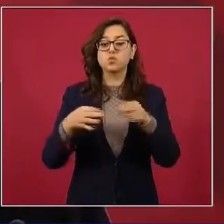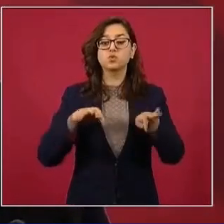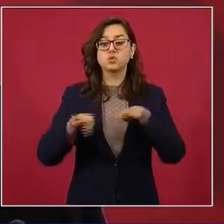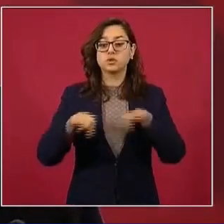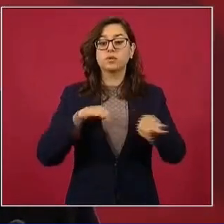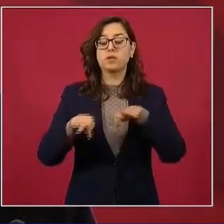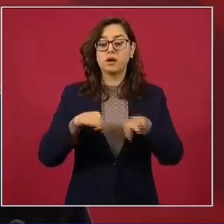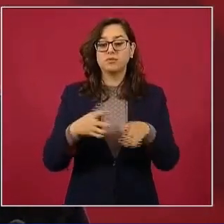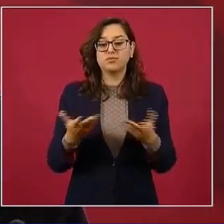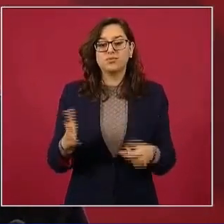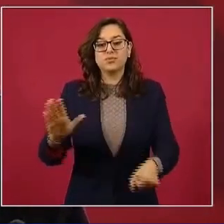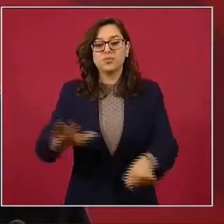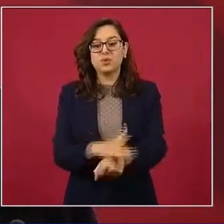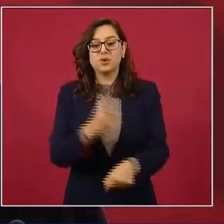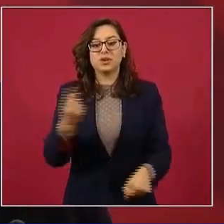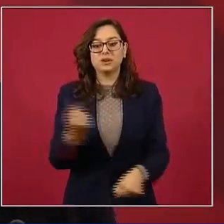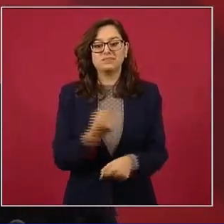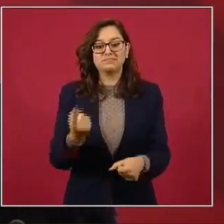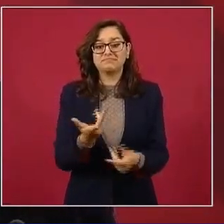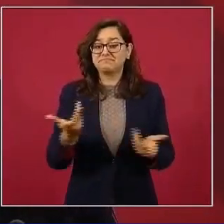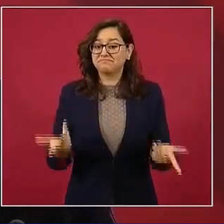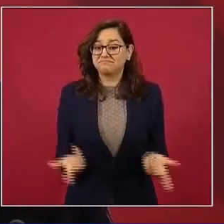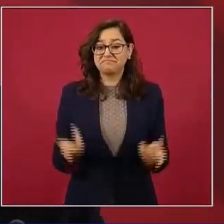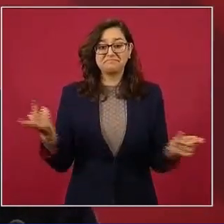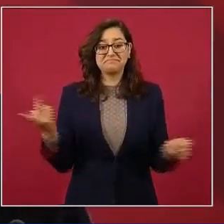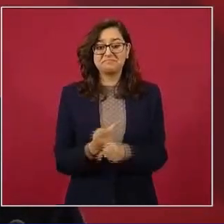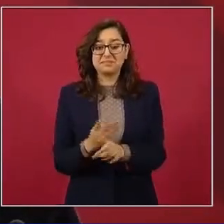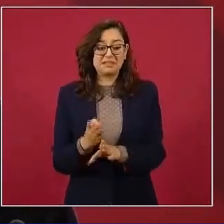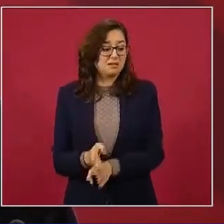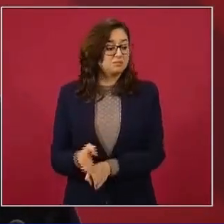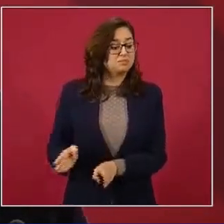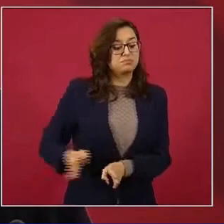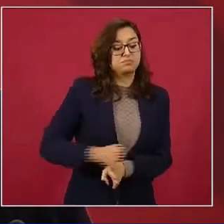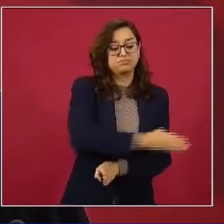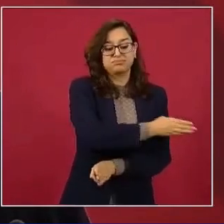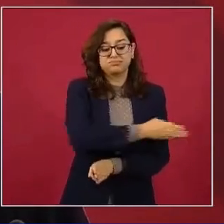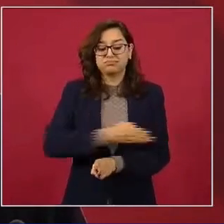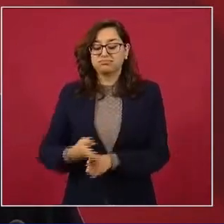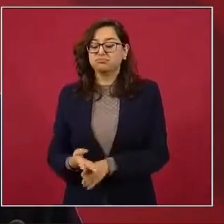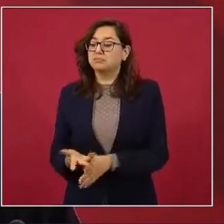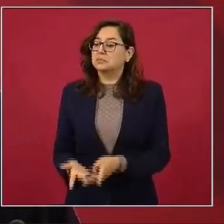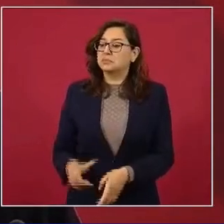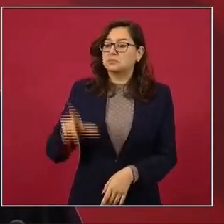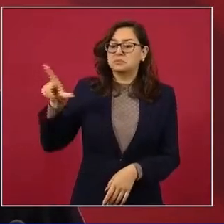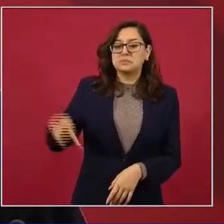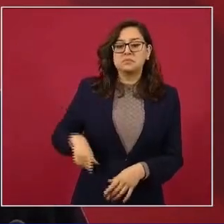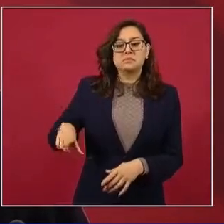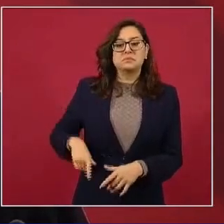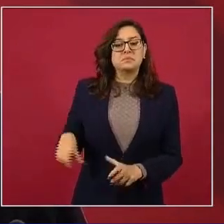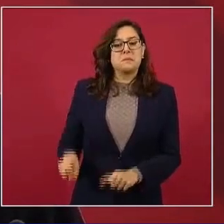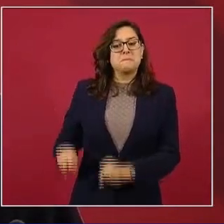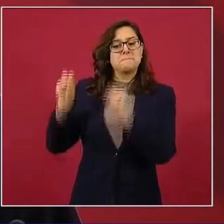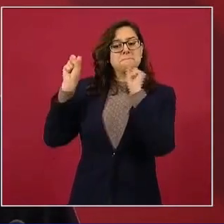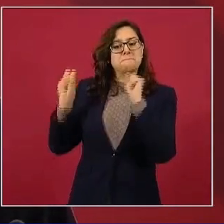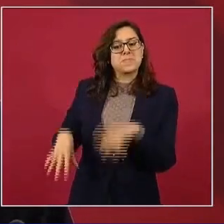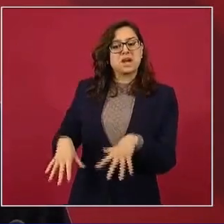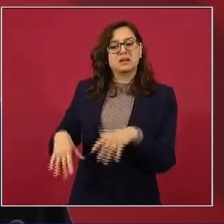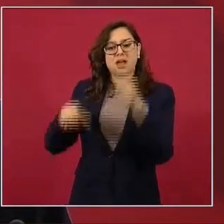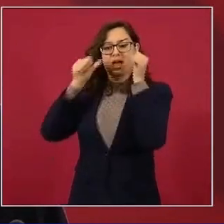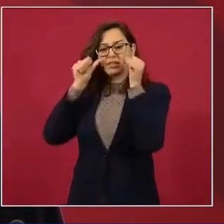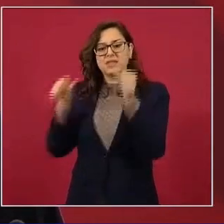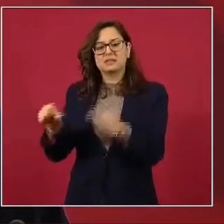mucho el atraso, se abandonó el gobierno y no sólo eso, se